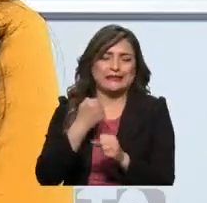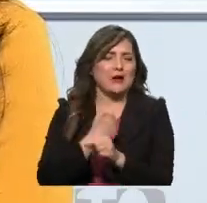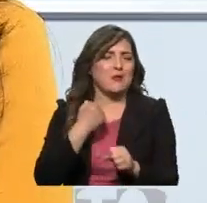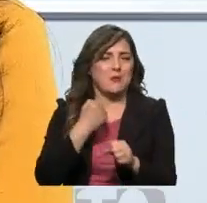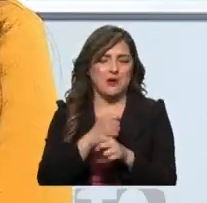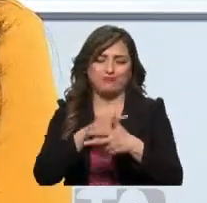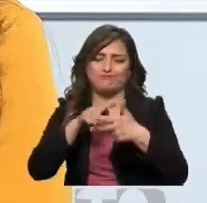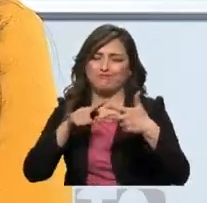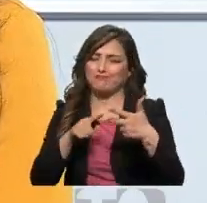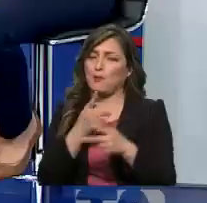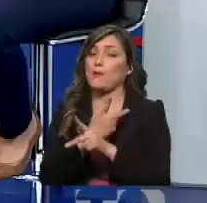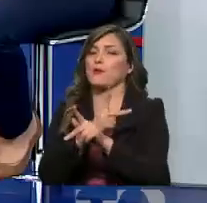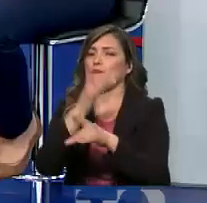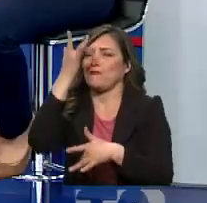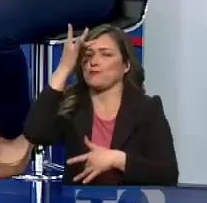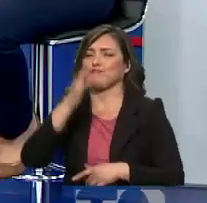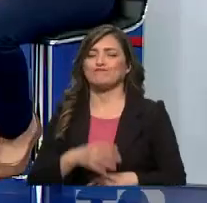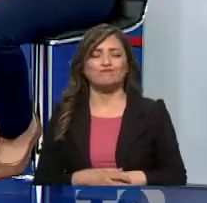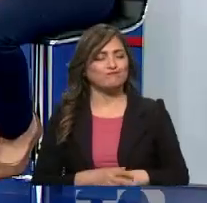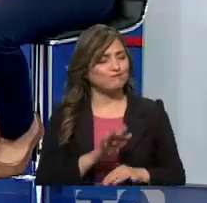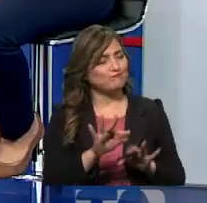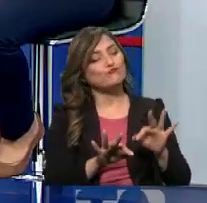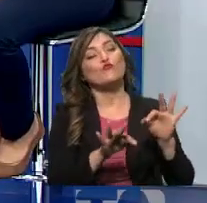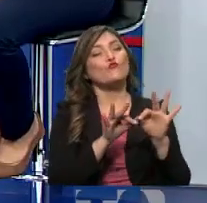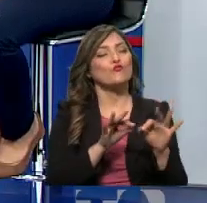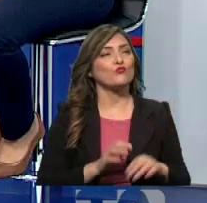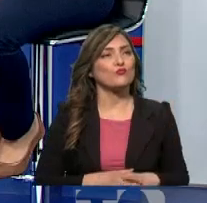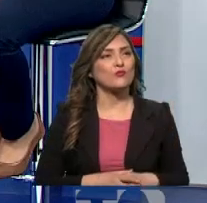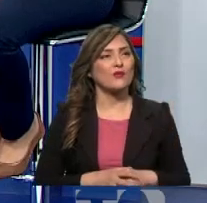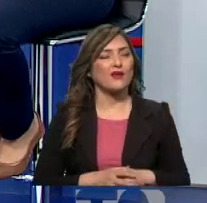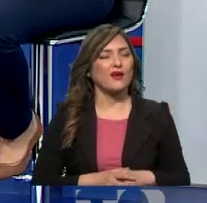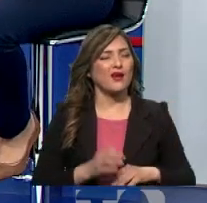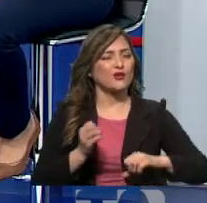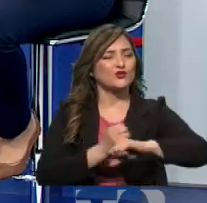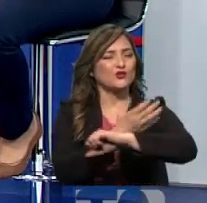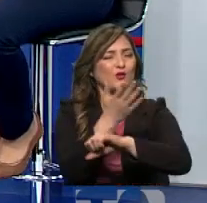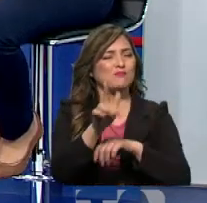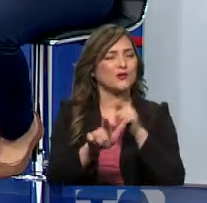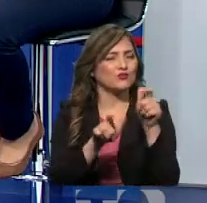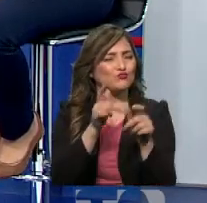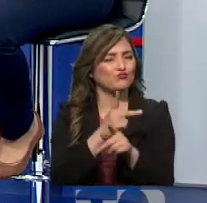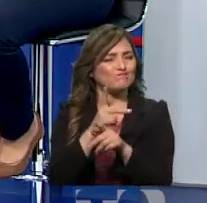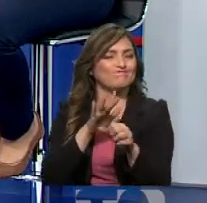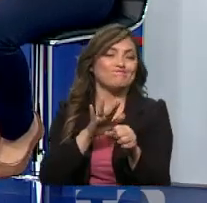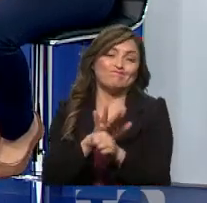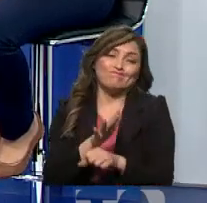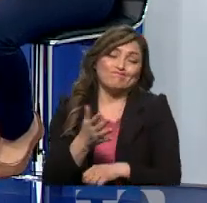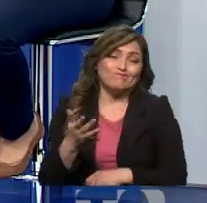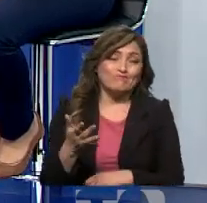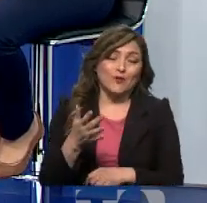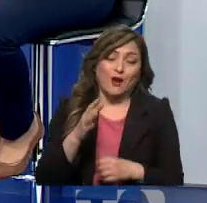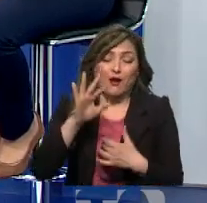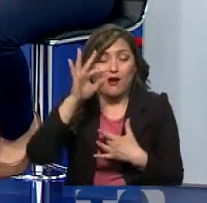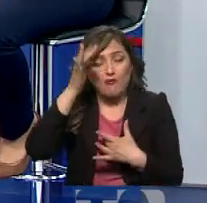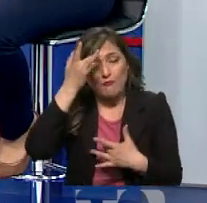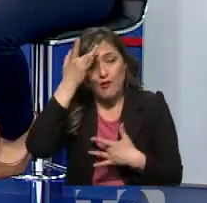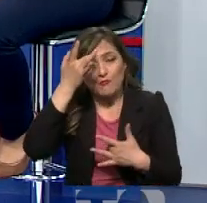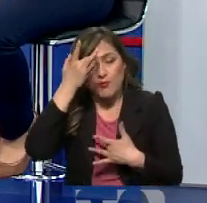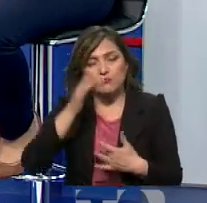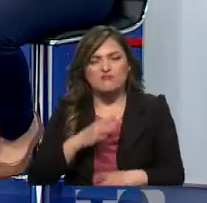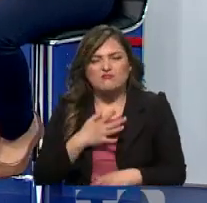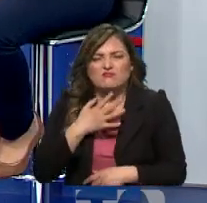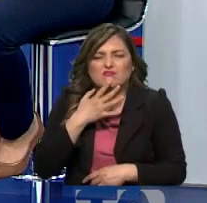medidas que nosotros ya sabemos. Perfecto, entonces, básicamente, lo que les podemos decir a la gente es que se tienen que cuidar del COVID y que esta patología de la